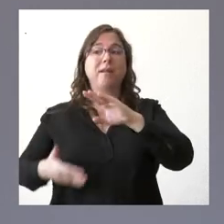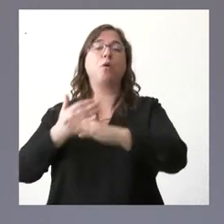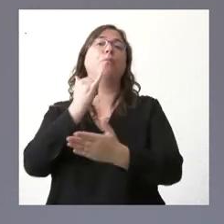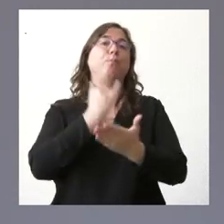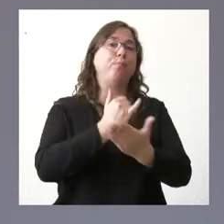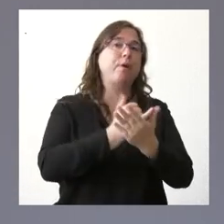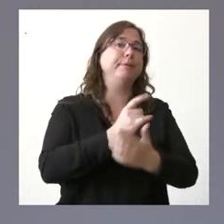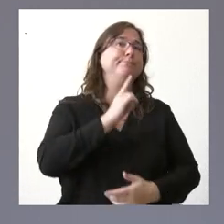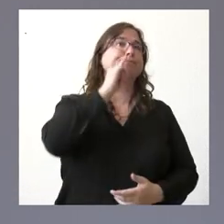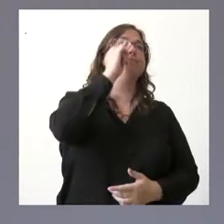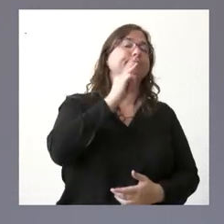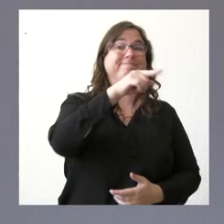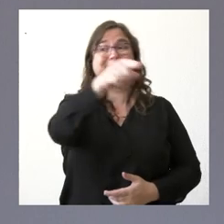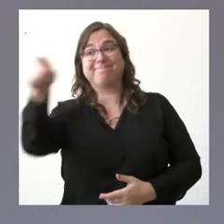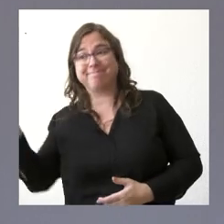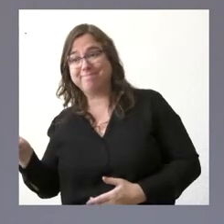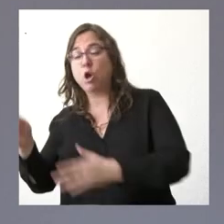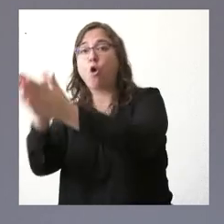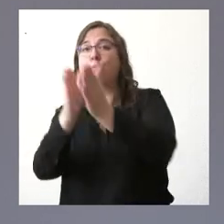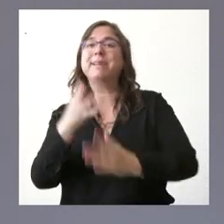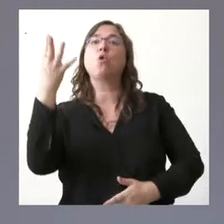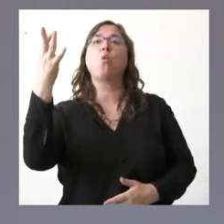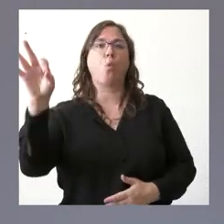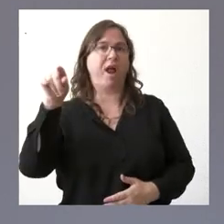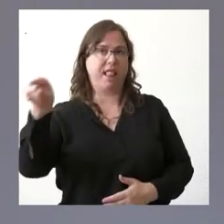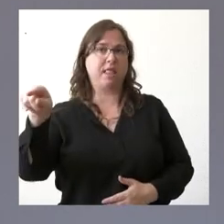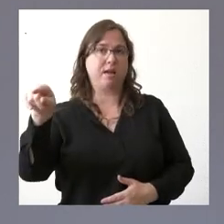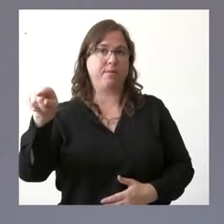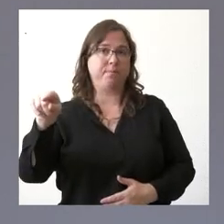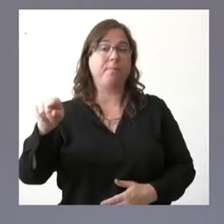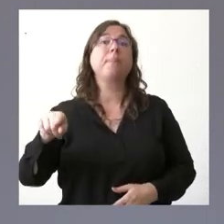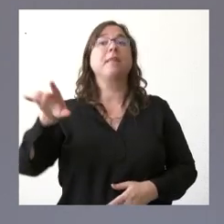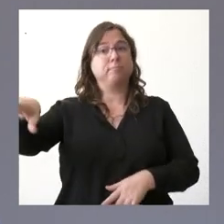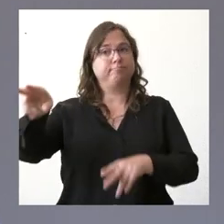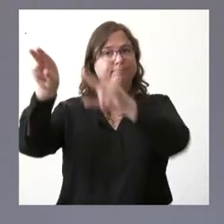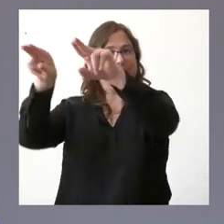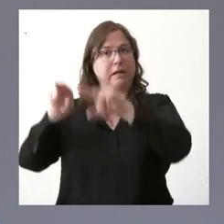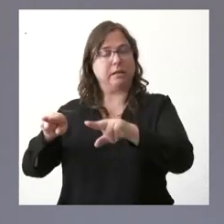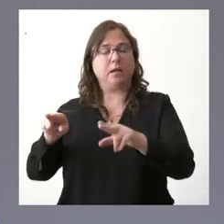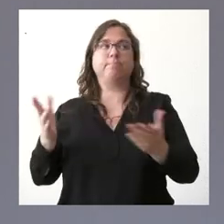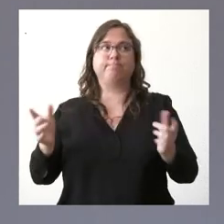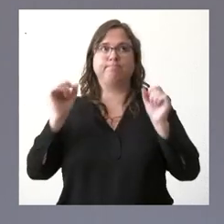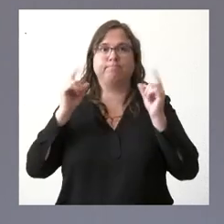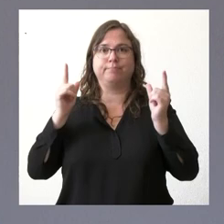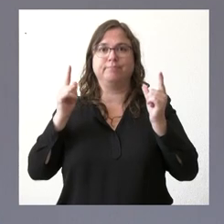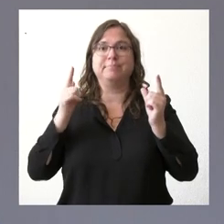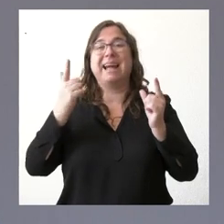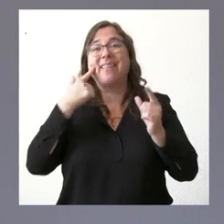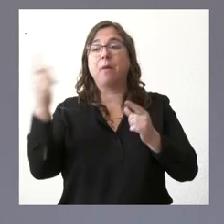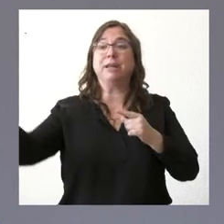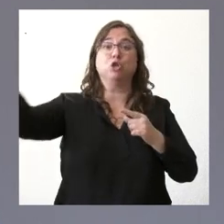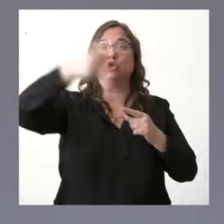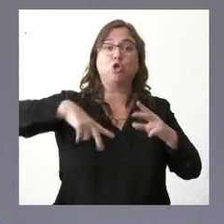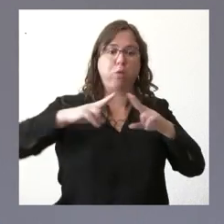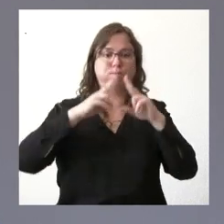se detectan 40 positivos en este caso el centro entiende que en lugar de aislarlos a todos